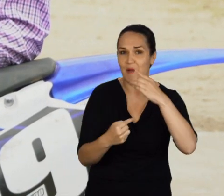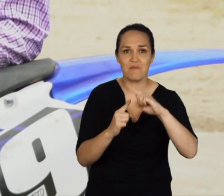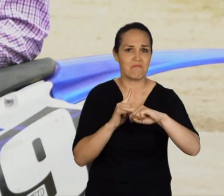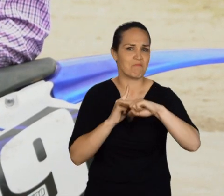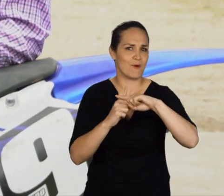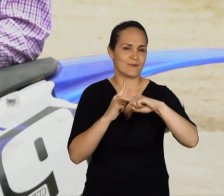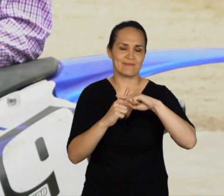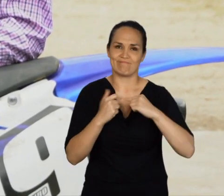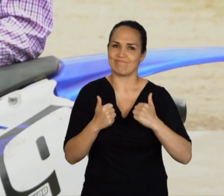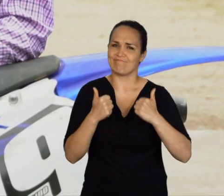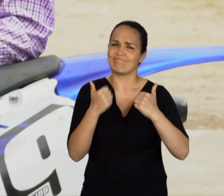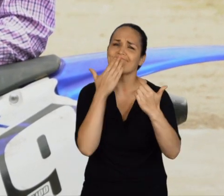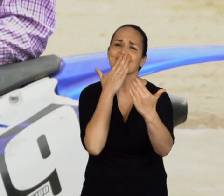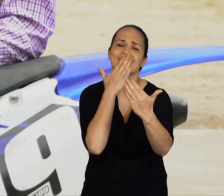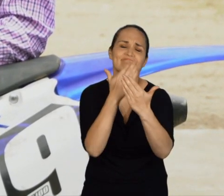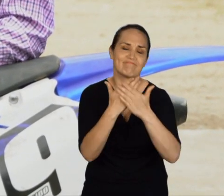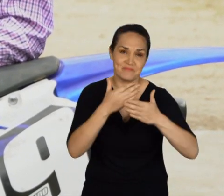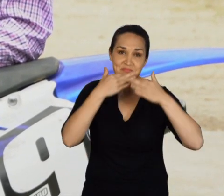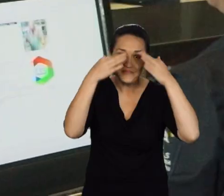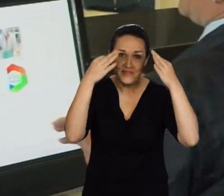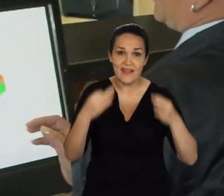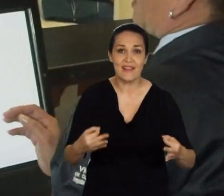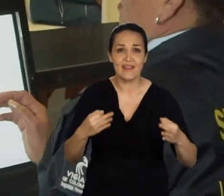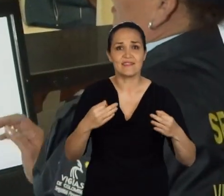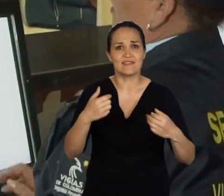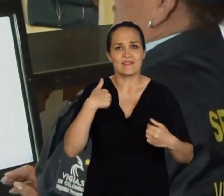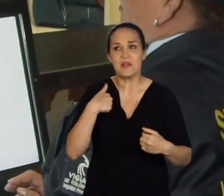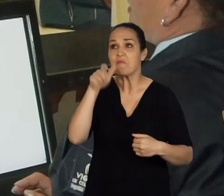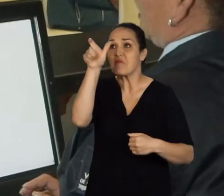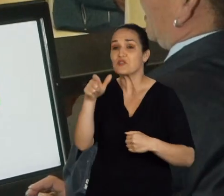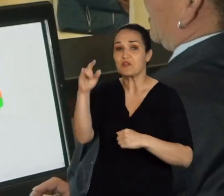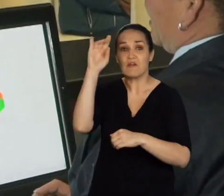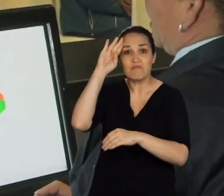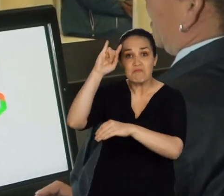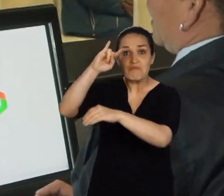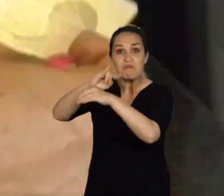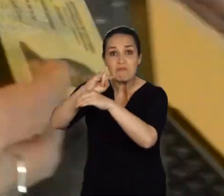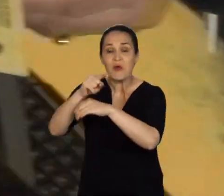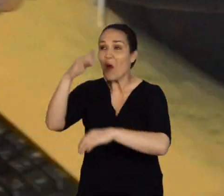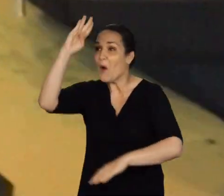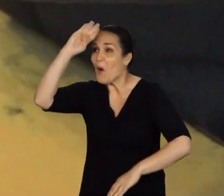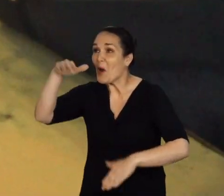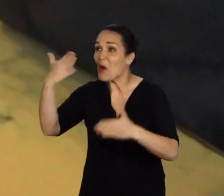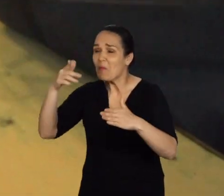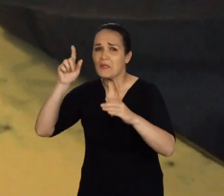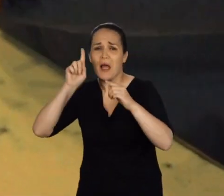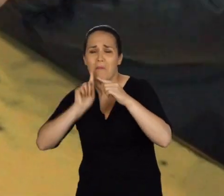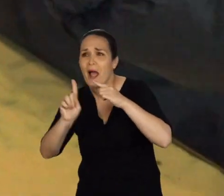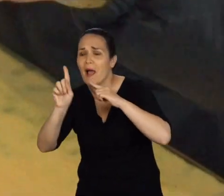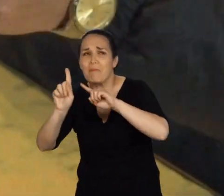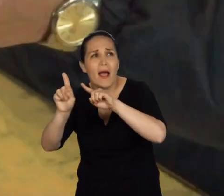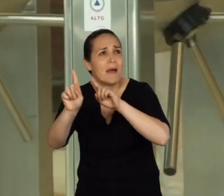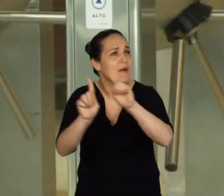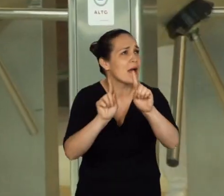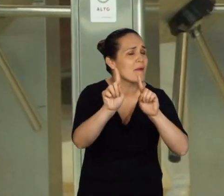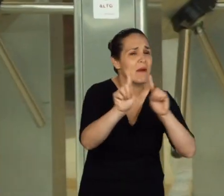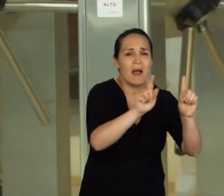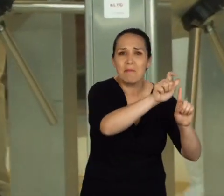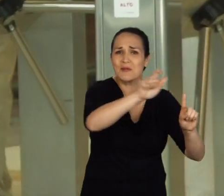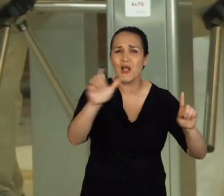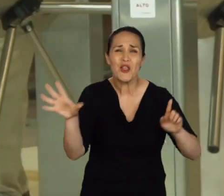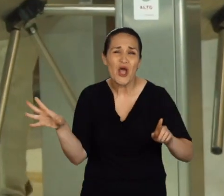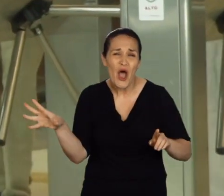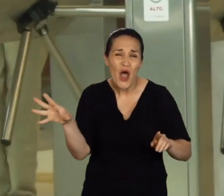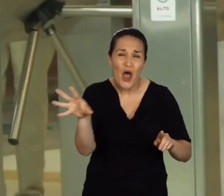satisfactorios. Y de verdad que yo soy muy agradecido, desde el portero de la clínica hasta el médico más especializado, porque